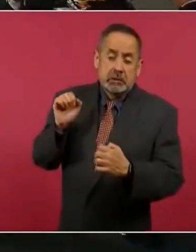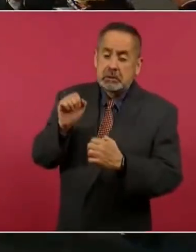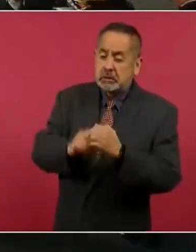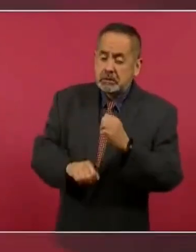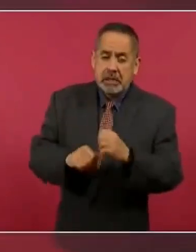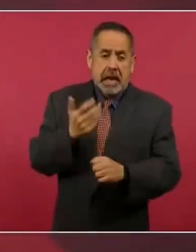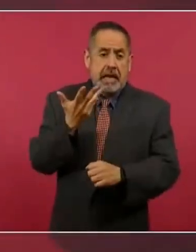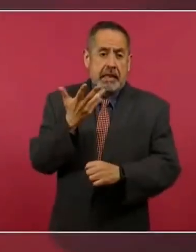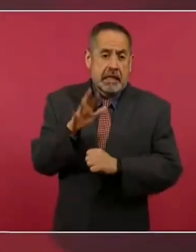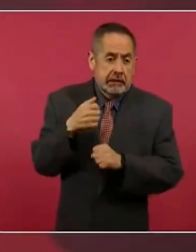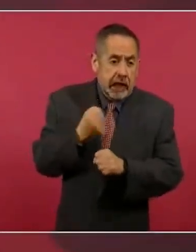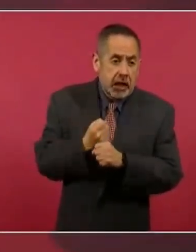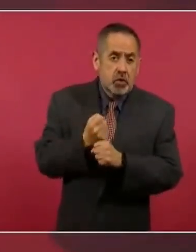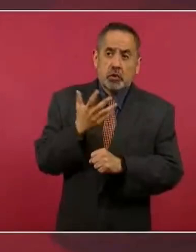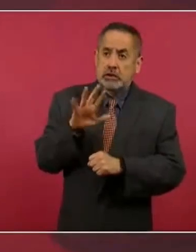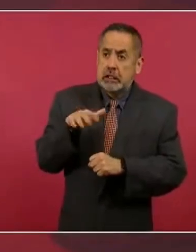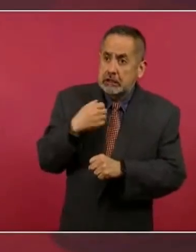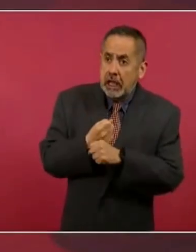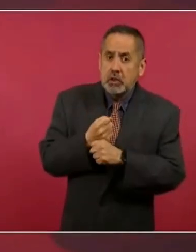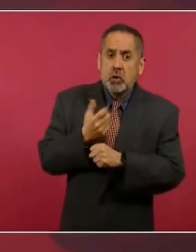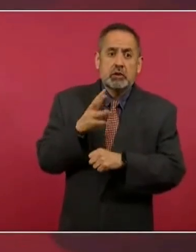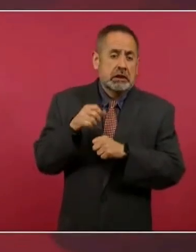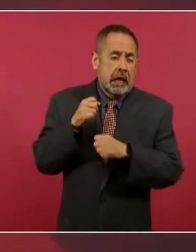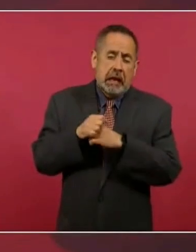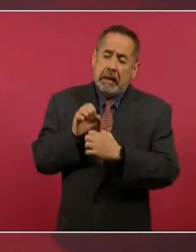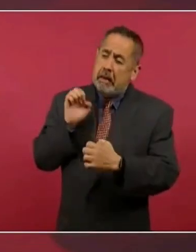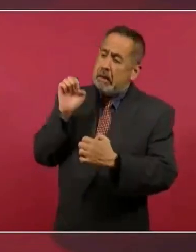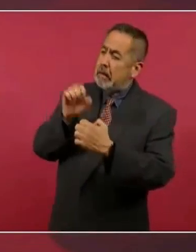a millones de mexicanos,